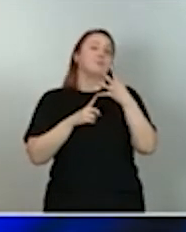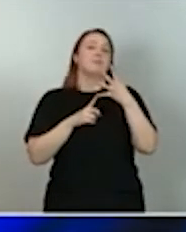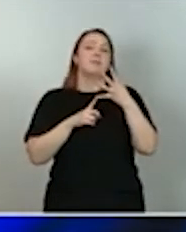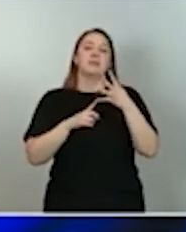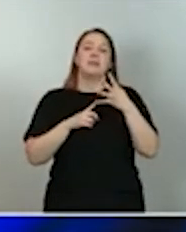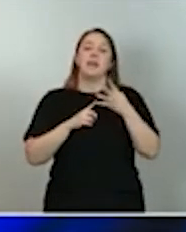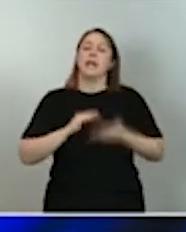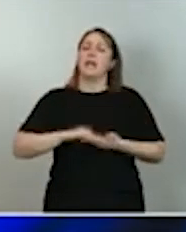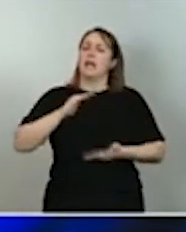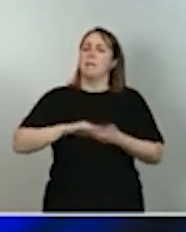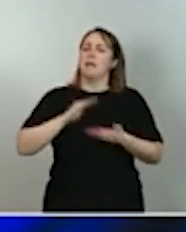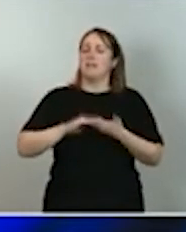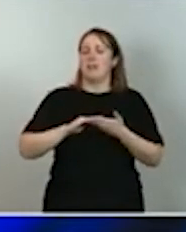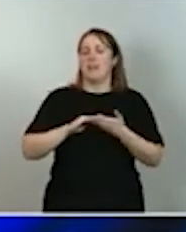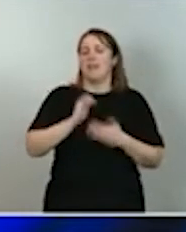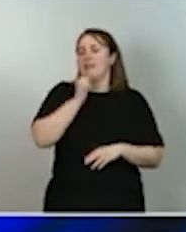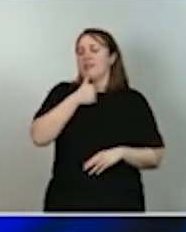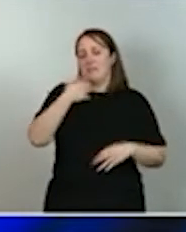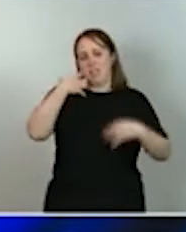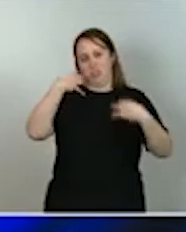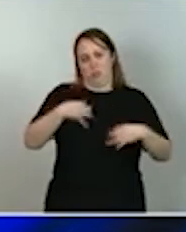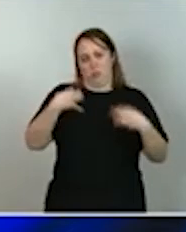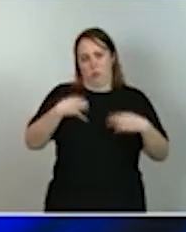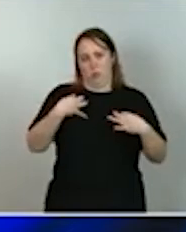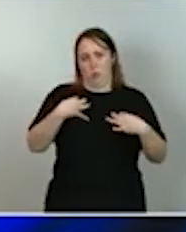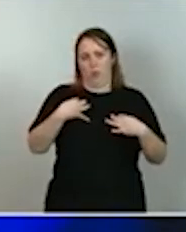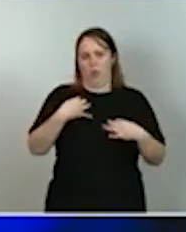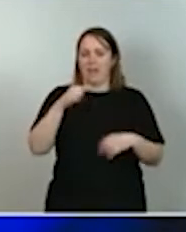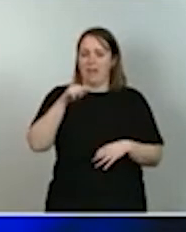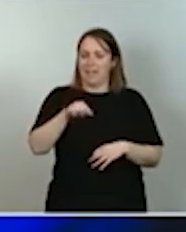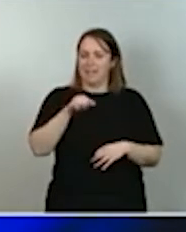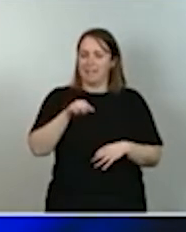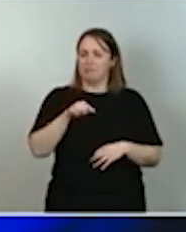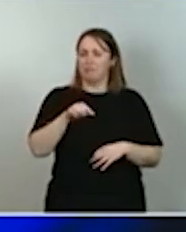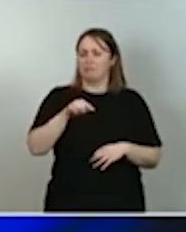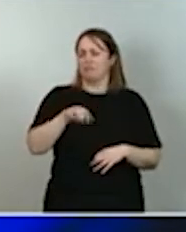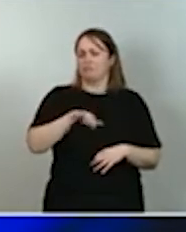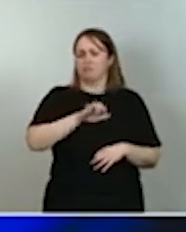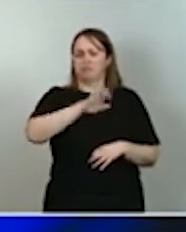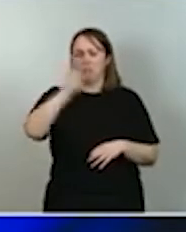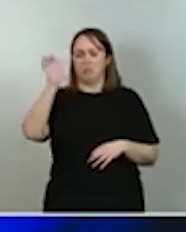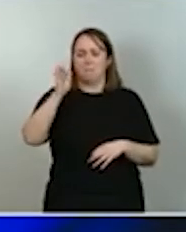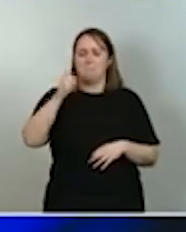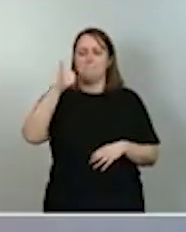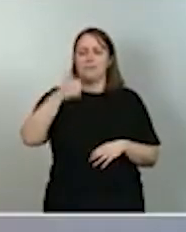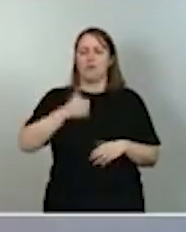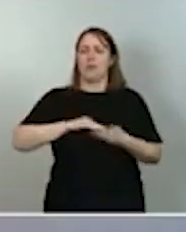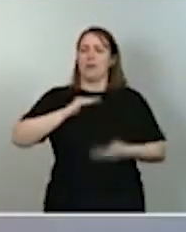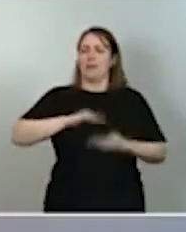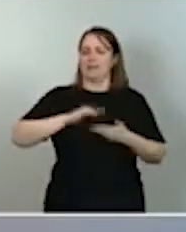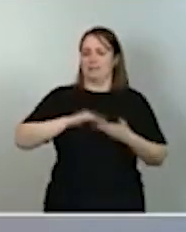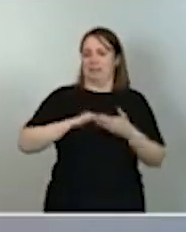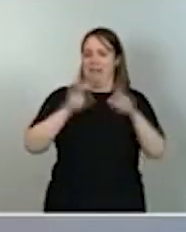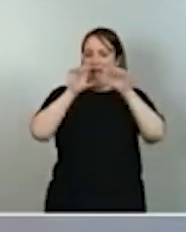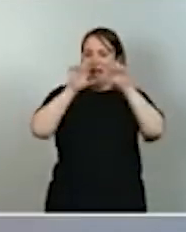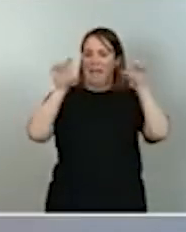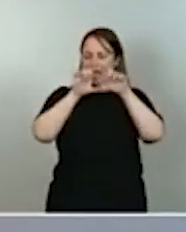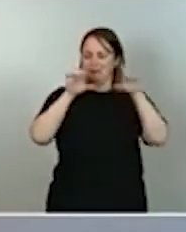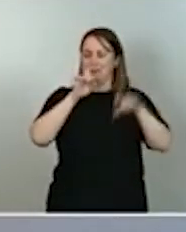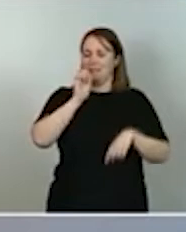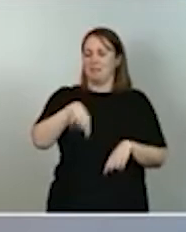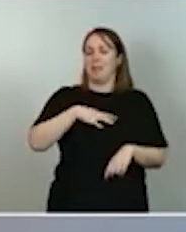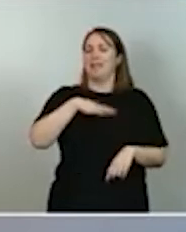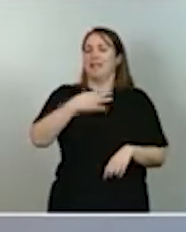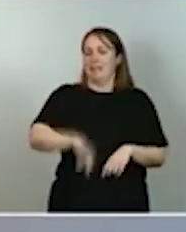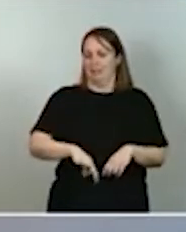ciberseguridad, consolidando su posición como uno de los polos europeos de mayor capacidad empresarial, aprovechando también las capacidades del INCIBE.